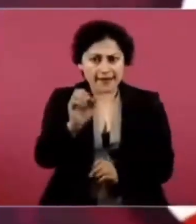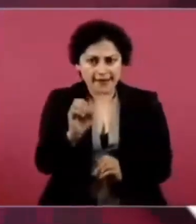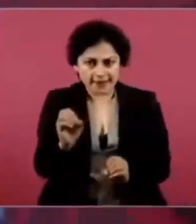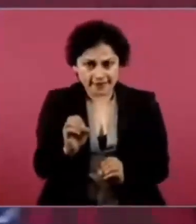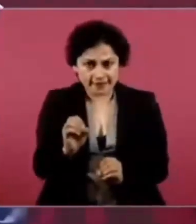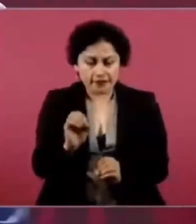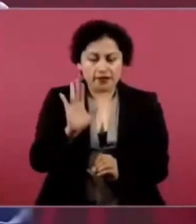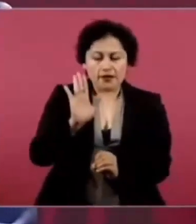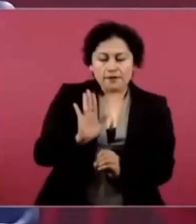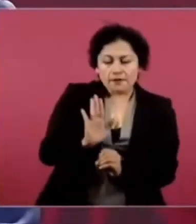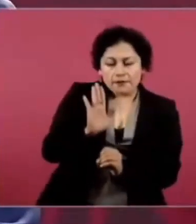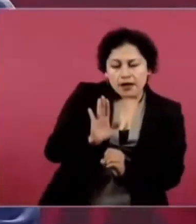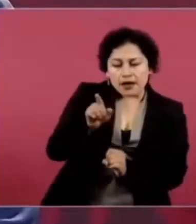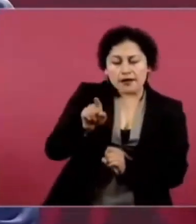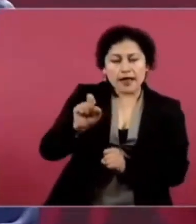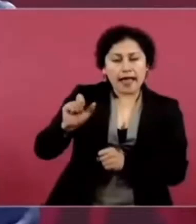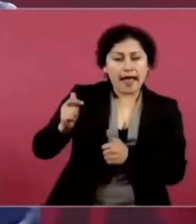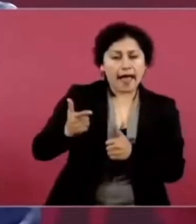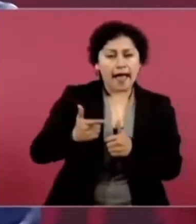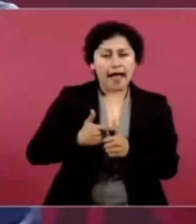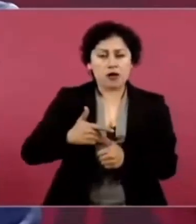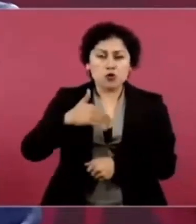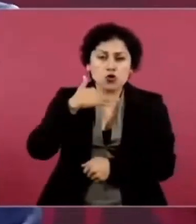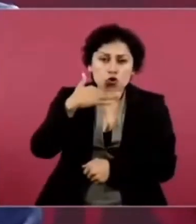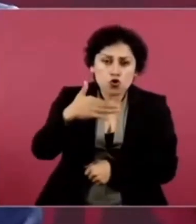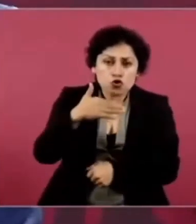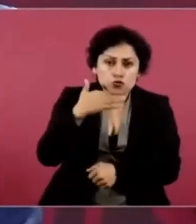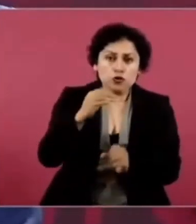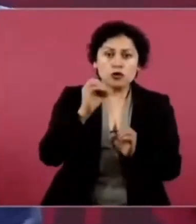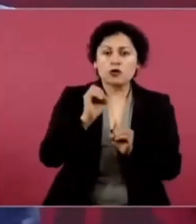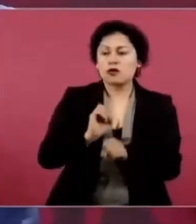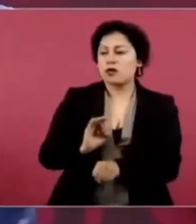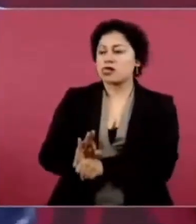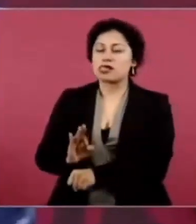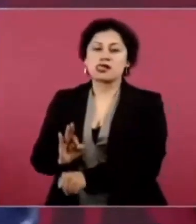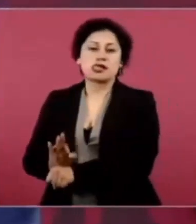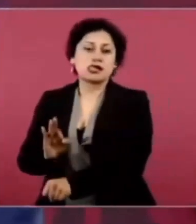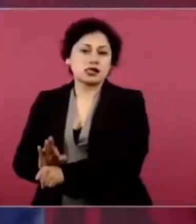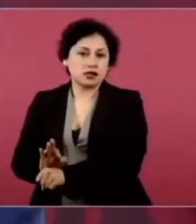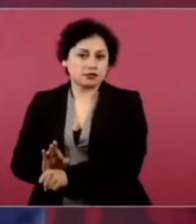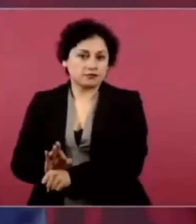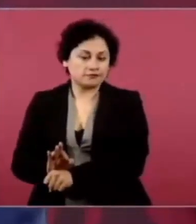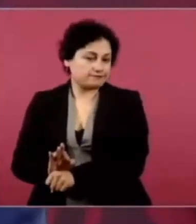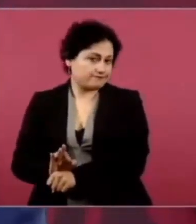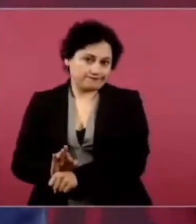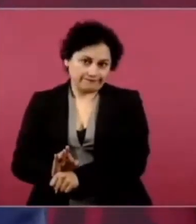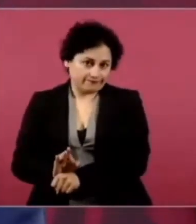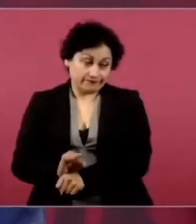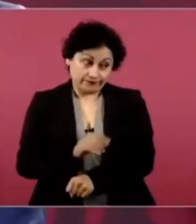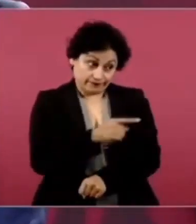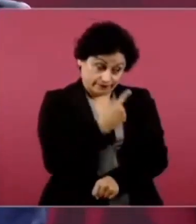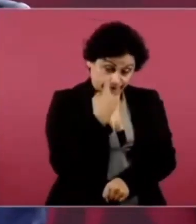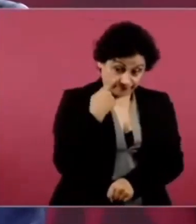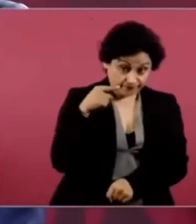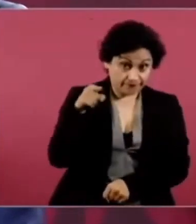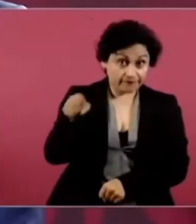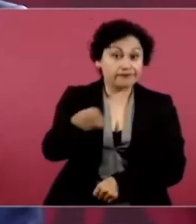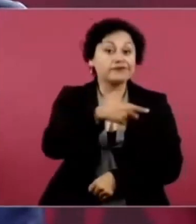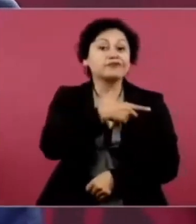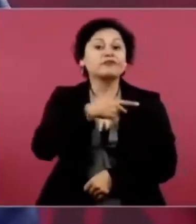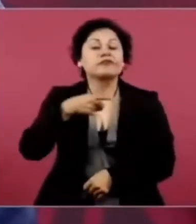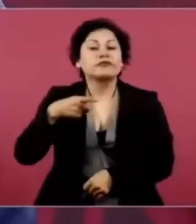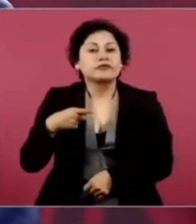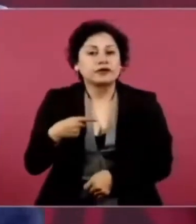influyentismo, corrupción, pues tiene que intervenir el Consejo de la